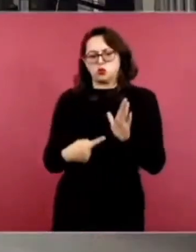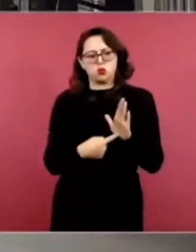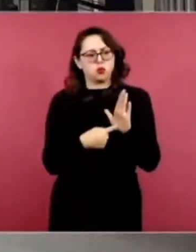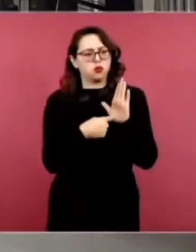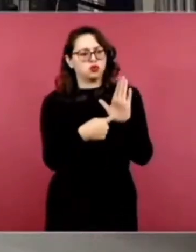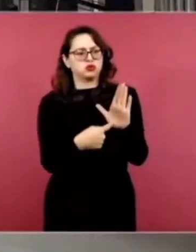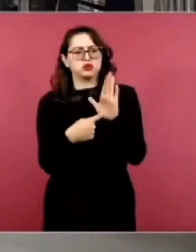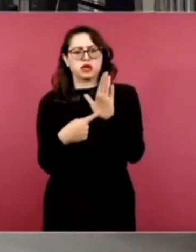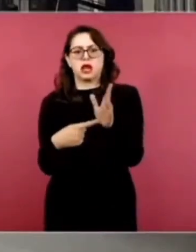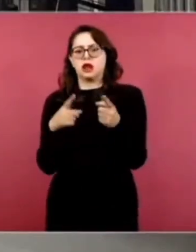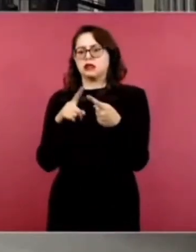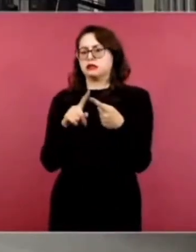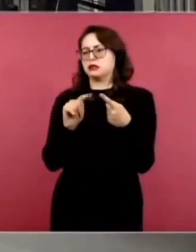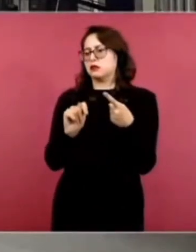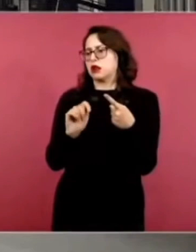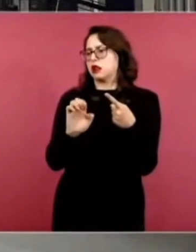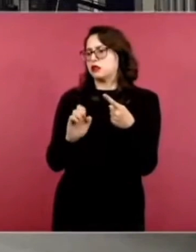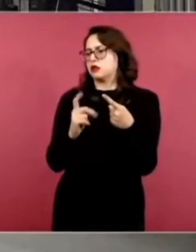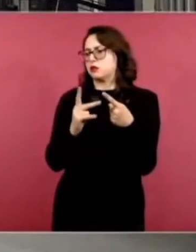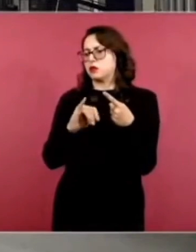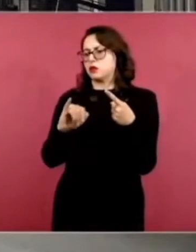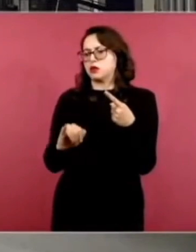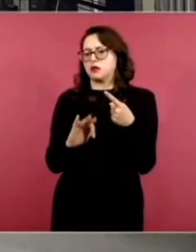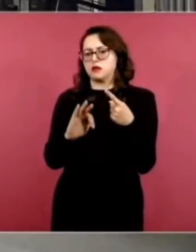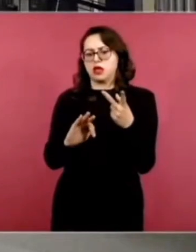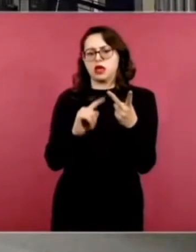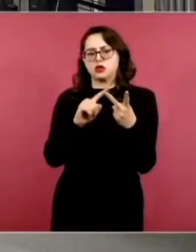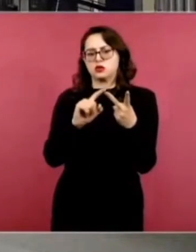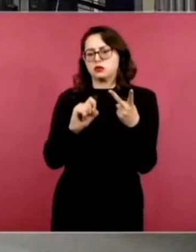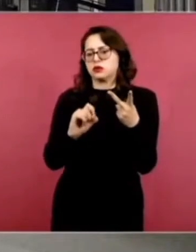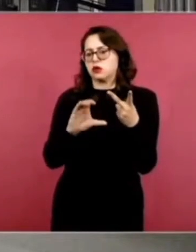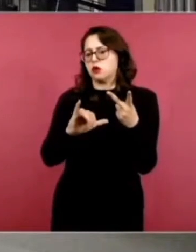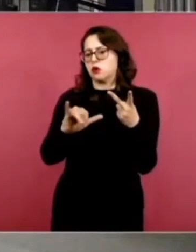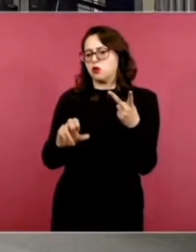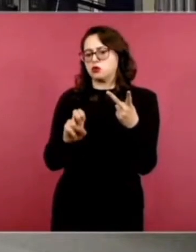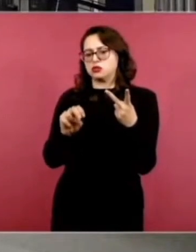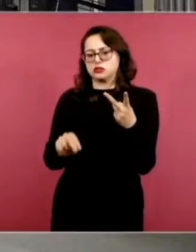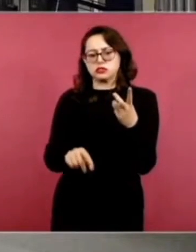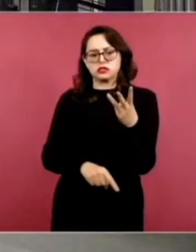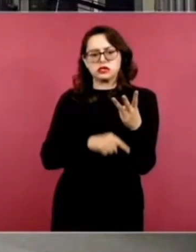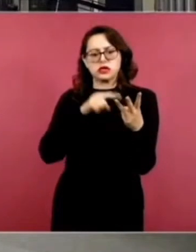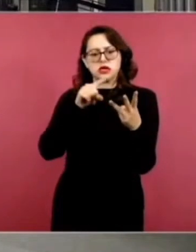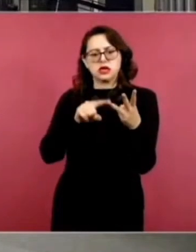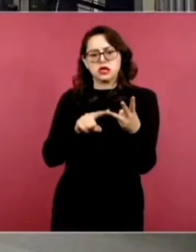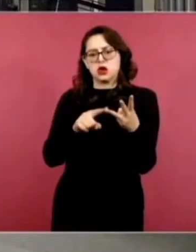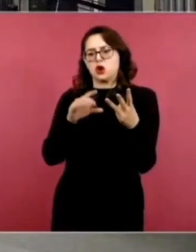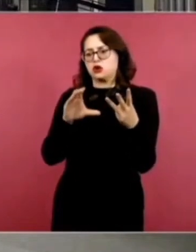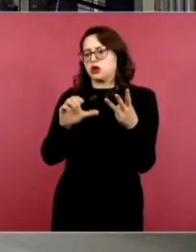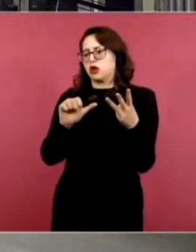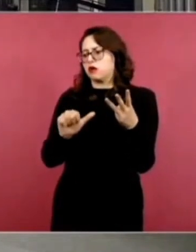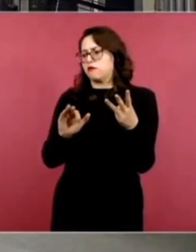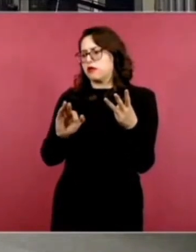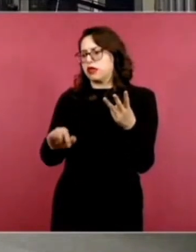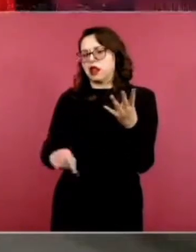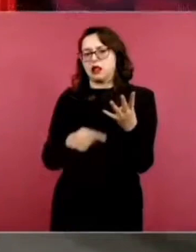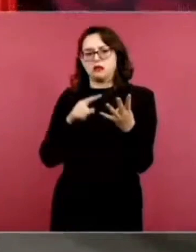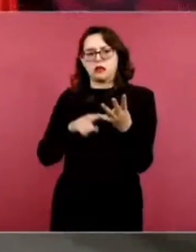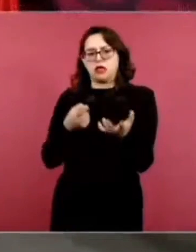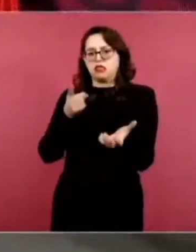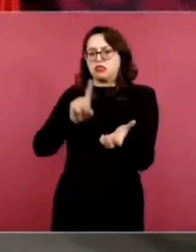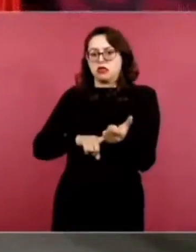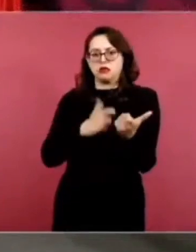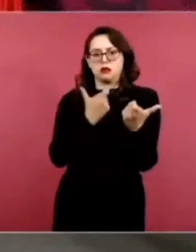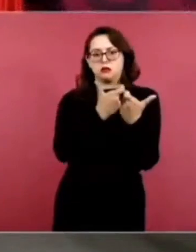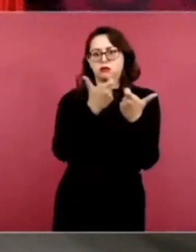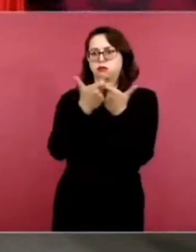Tribunal Electoral, hay otros en la Suprema Corte, hay otros para el Consejo de la Judicatura. Entonces, hay